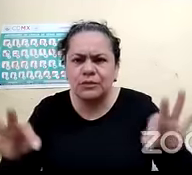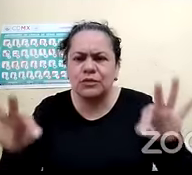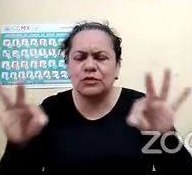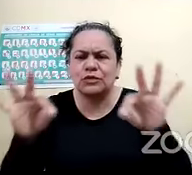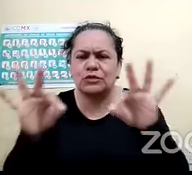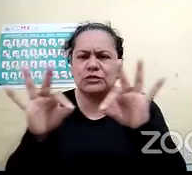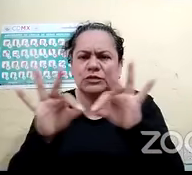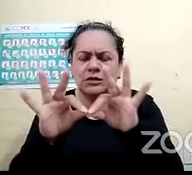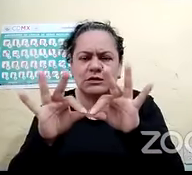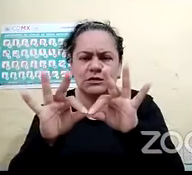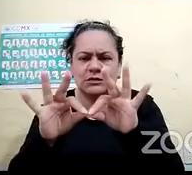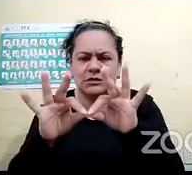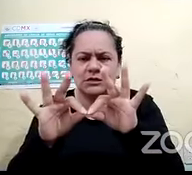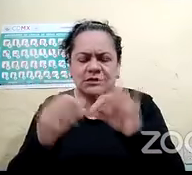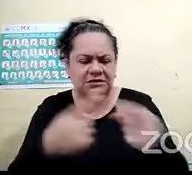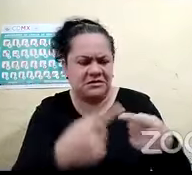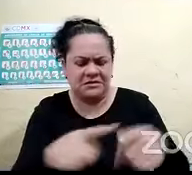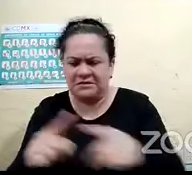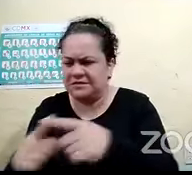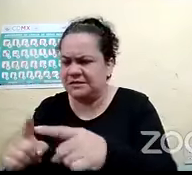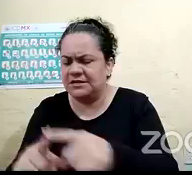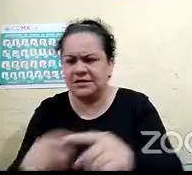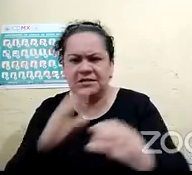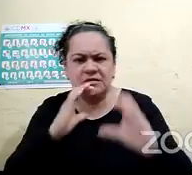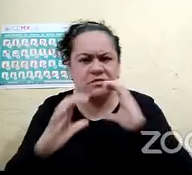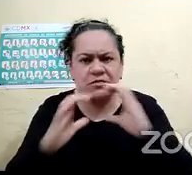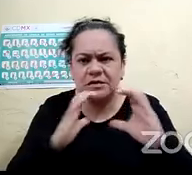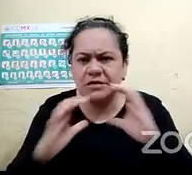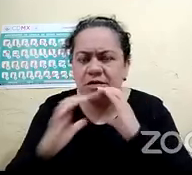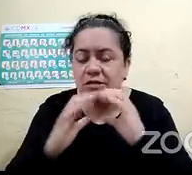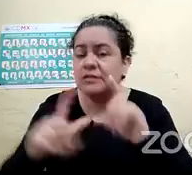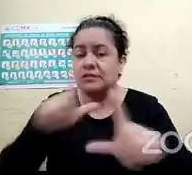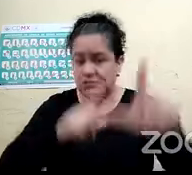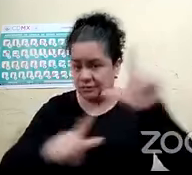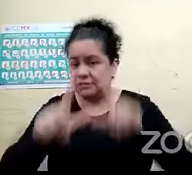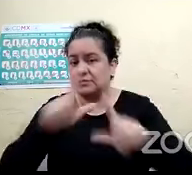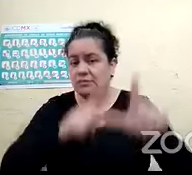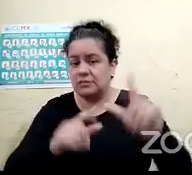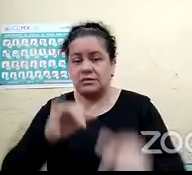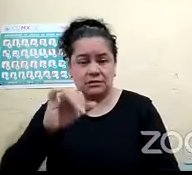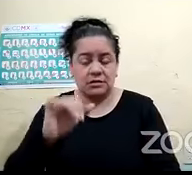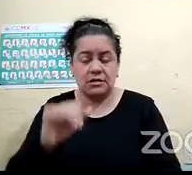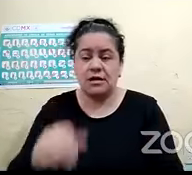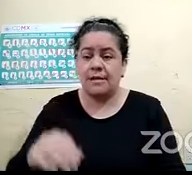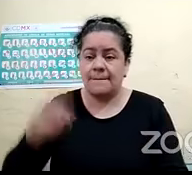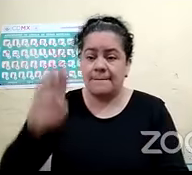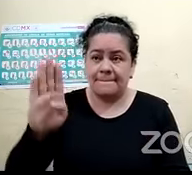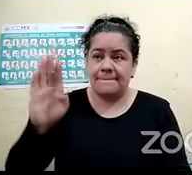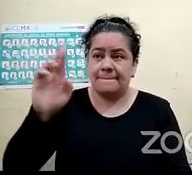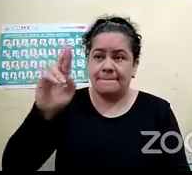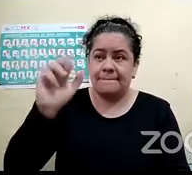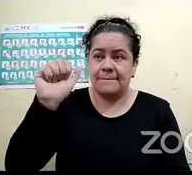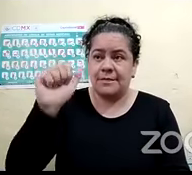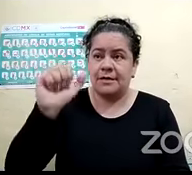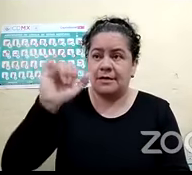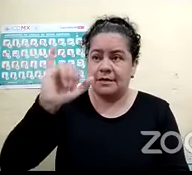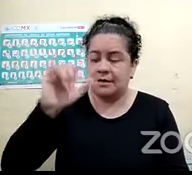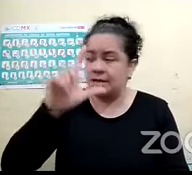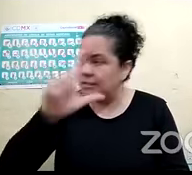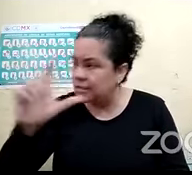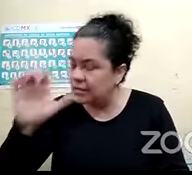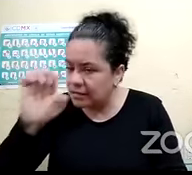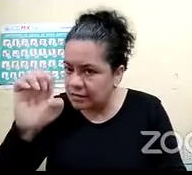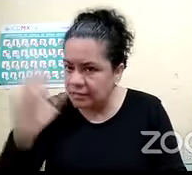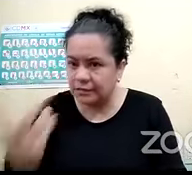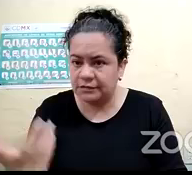formas de comunicar y que la lengua de señas y el sistema braille son sistemas válidos para comunicarnos yo sé